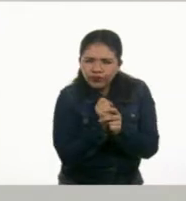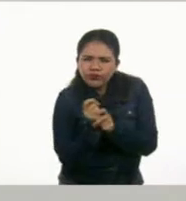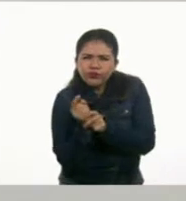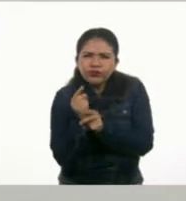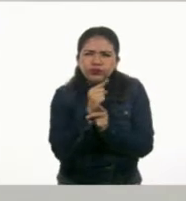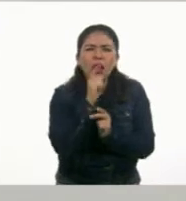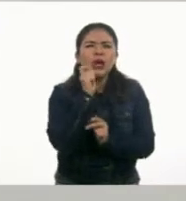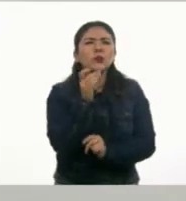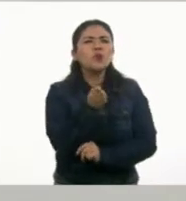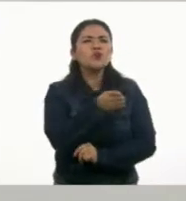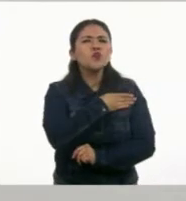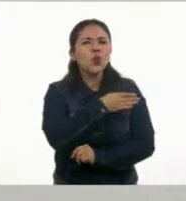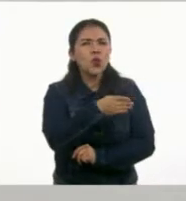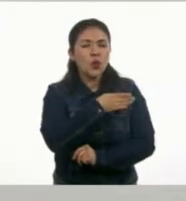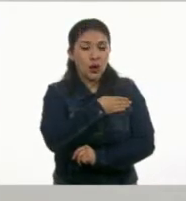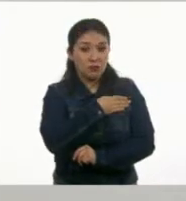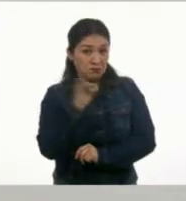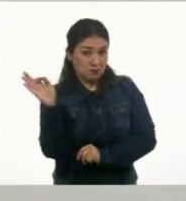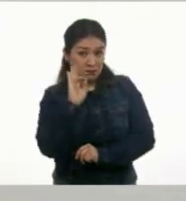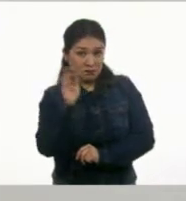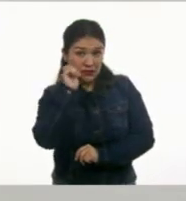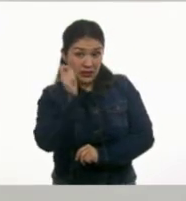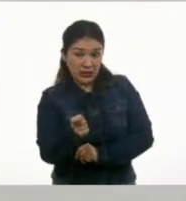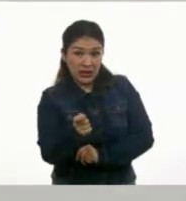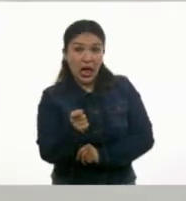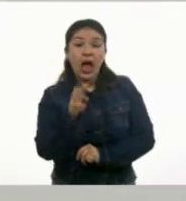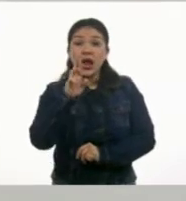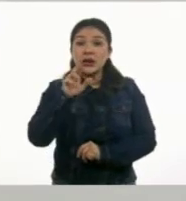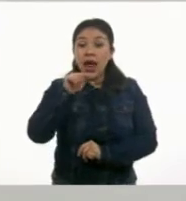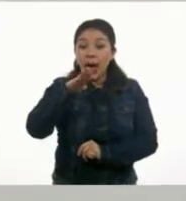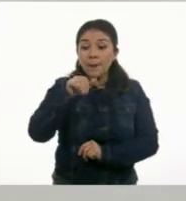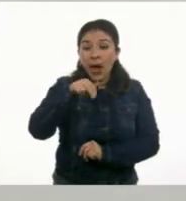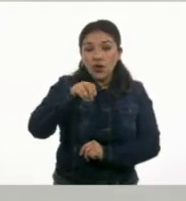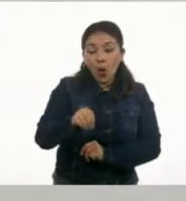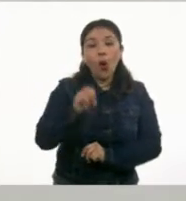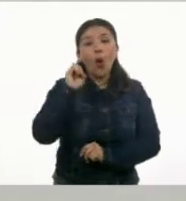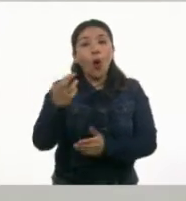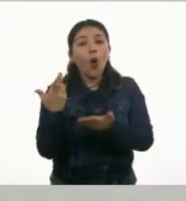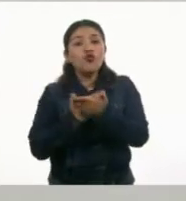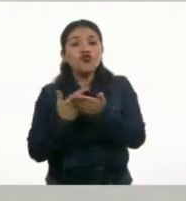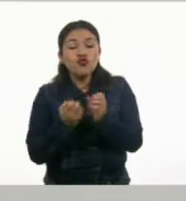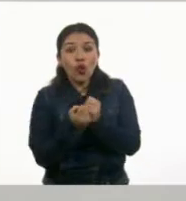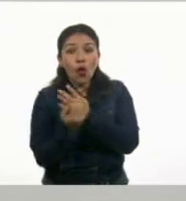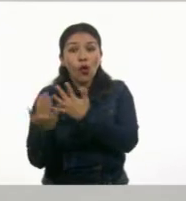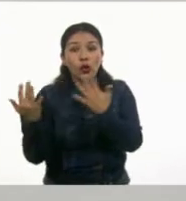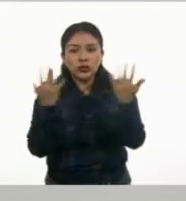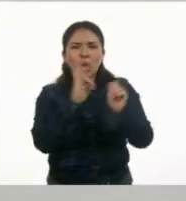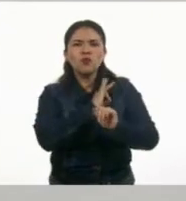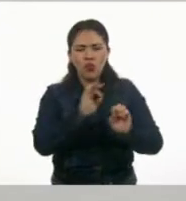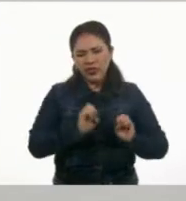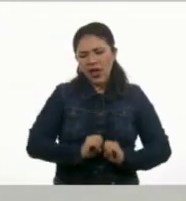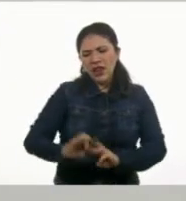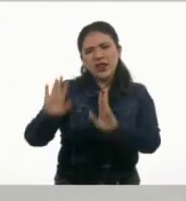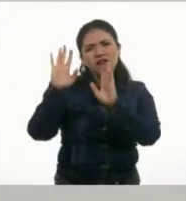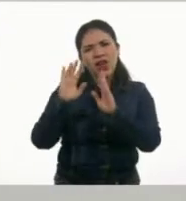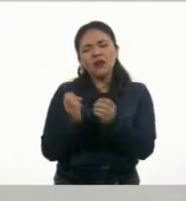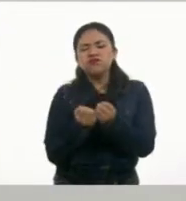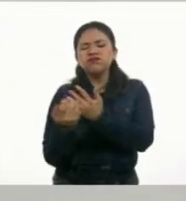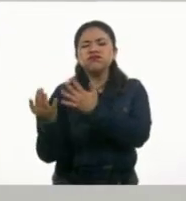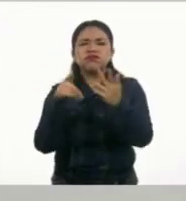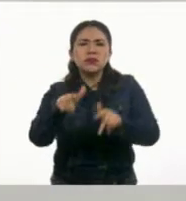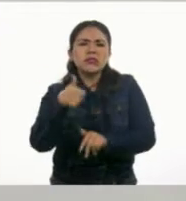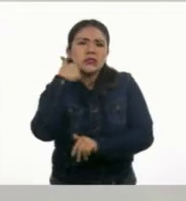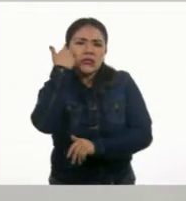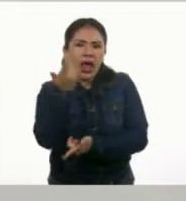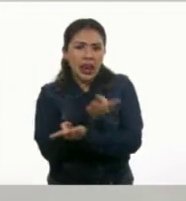inofensiva. Si se trata de una ramita de rábano o de rosal, se puede dejar crecer como ella quiera.